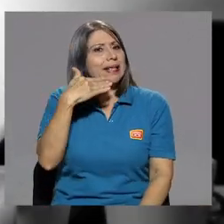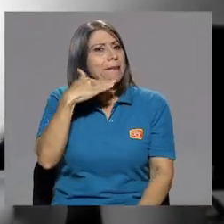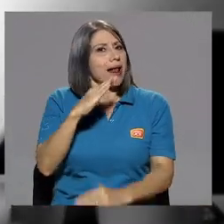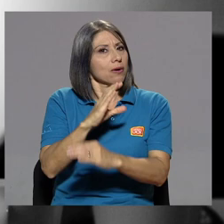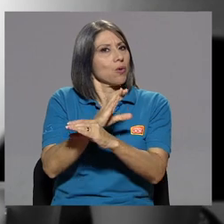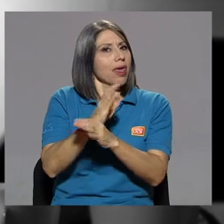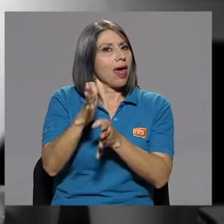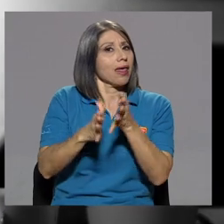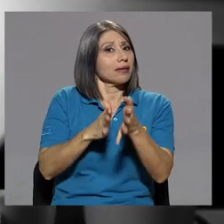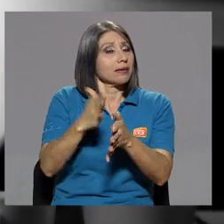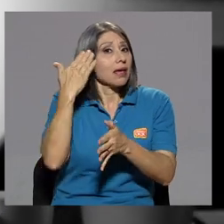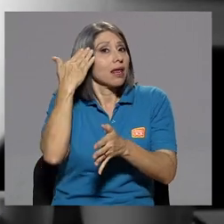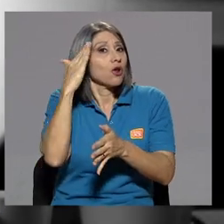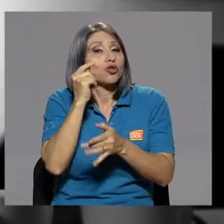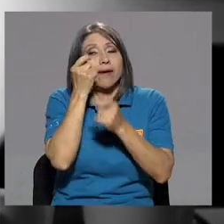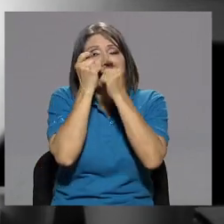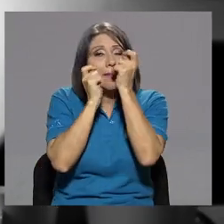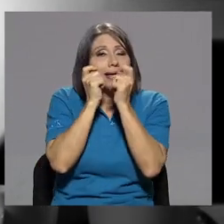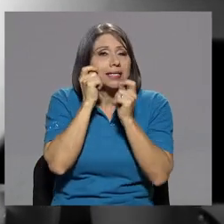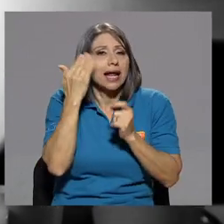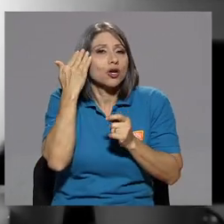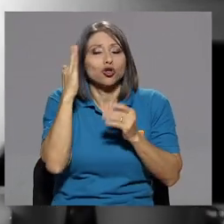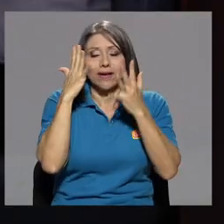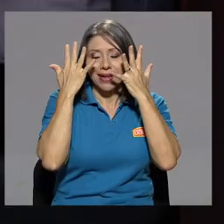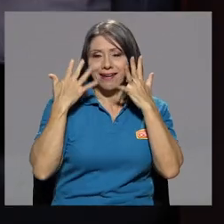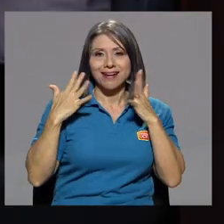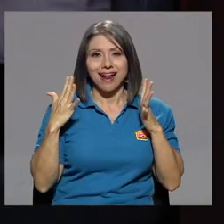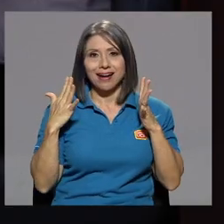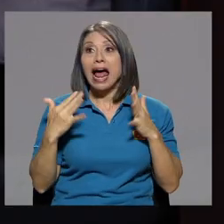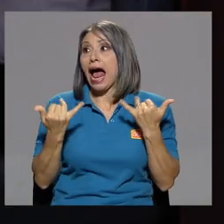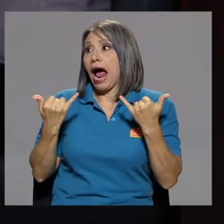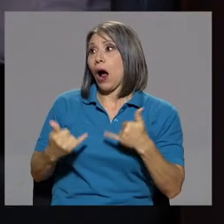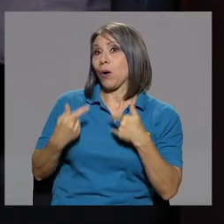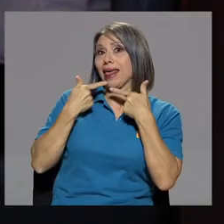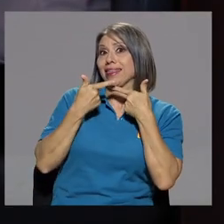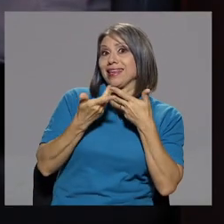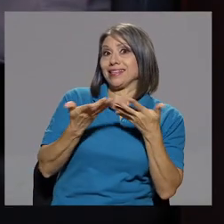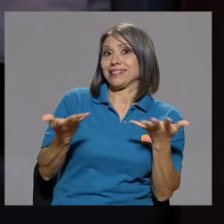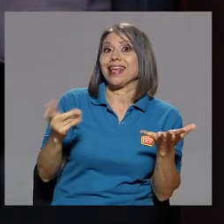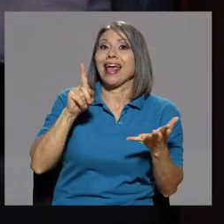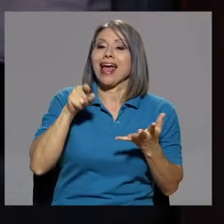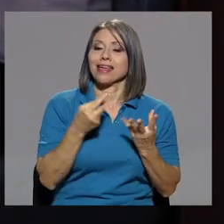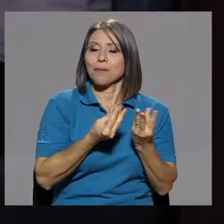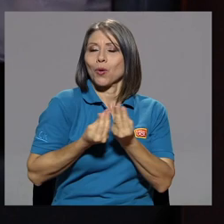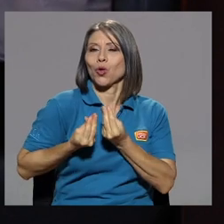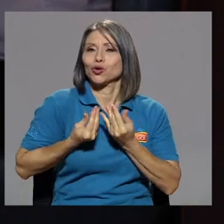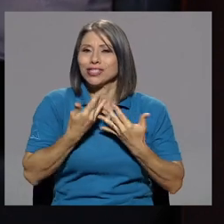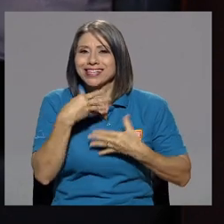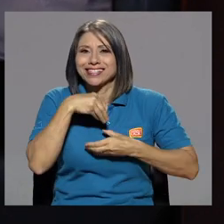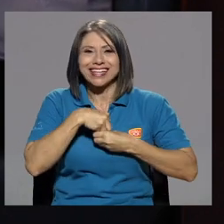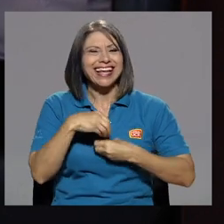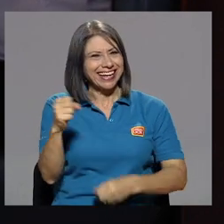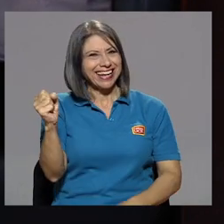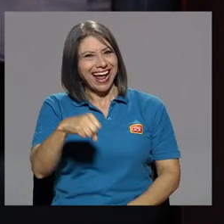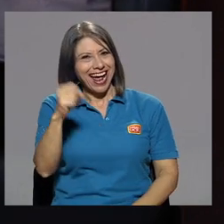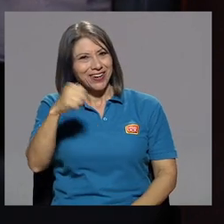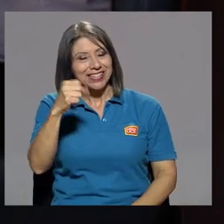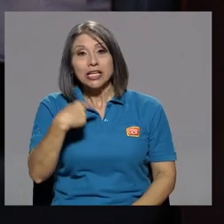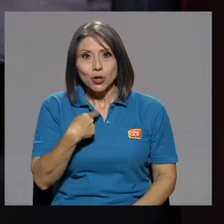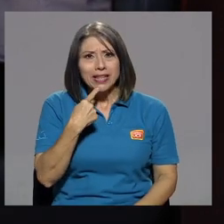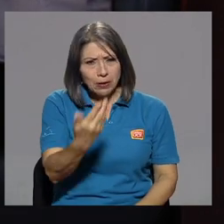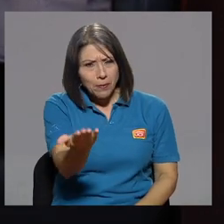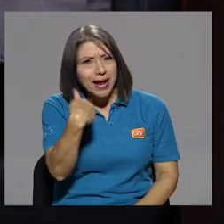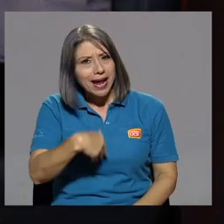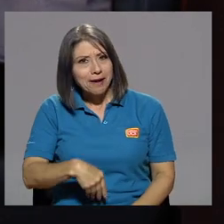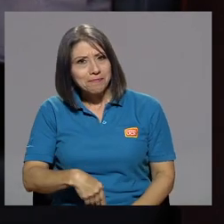que no se saben maquillar, que no se saben arreglar. Ahora dicen que hay que producirse. Claro, claro que sí. Yo